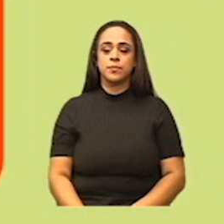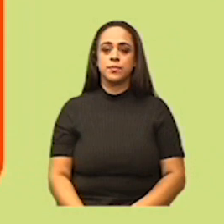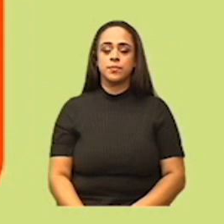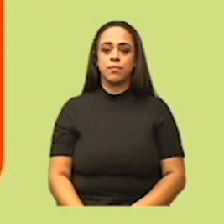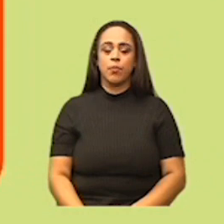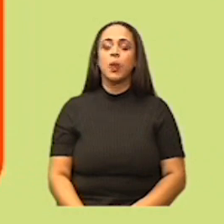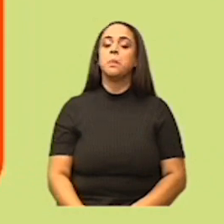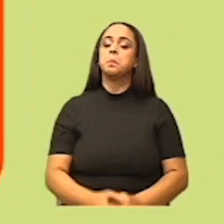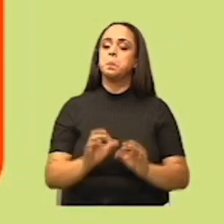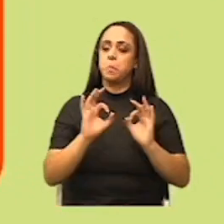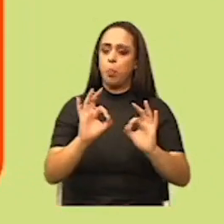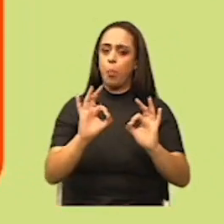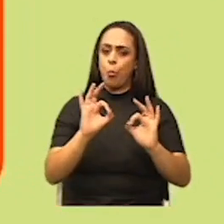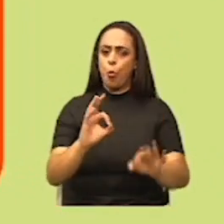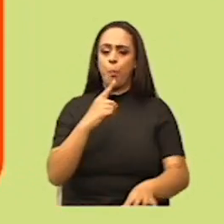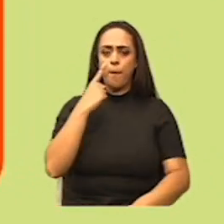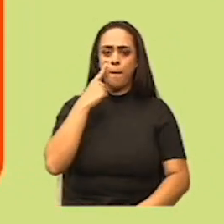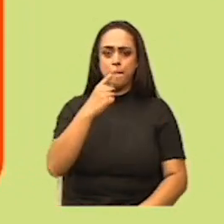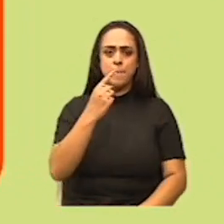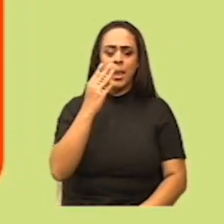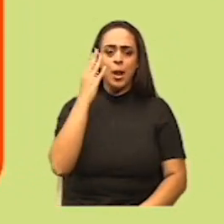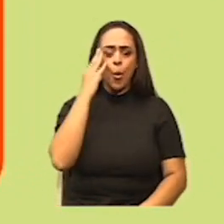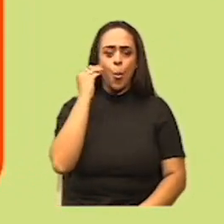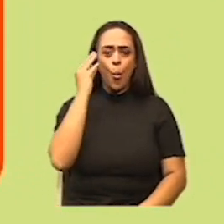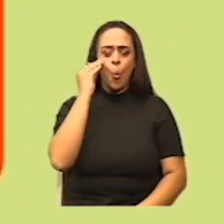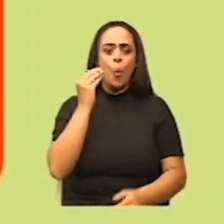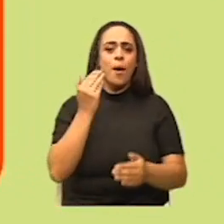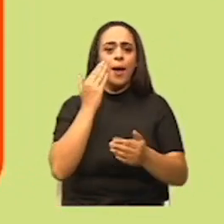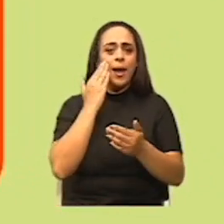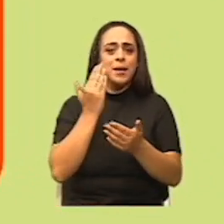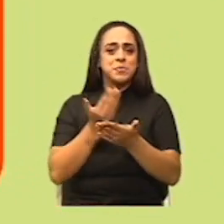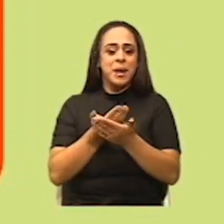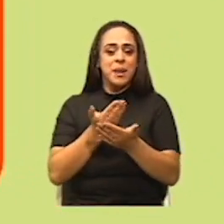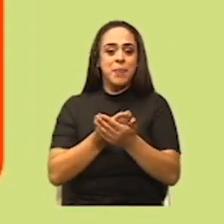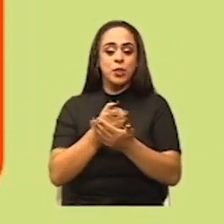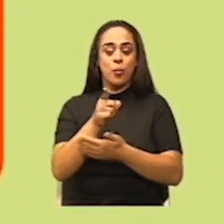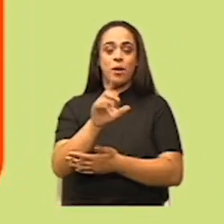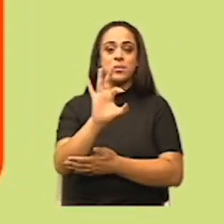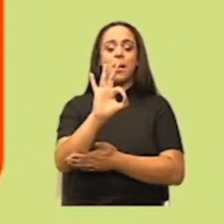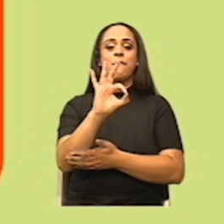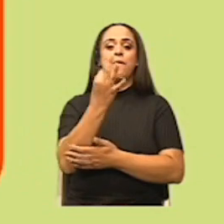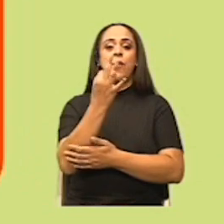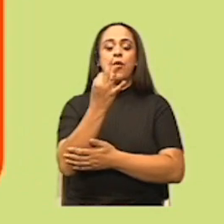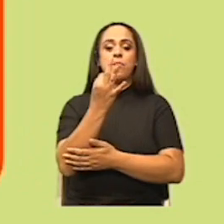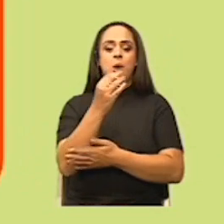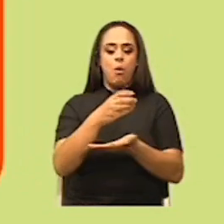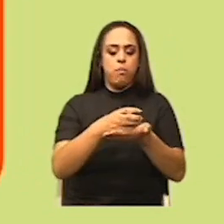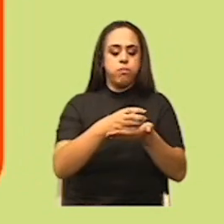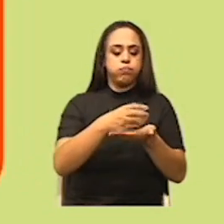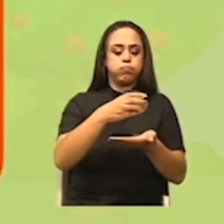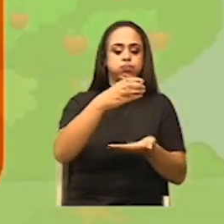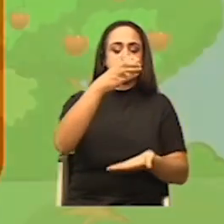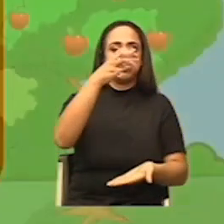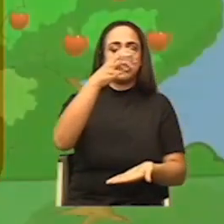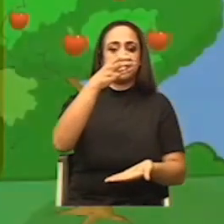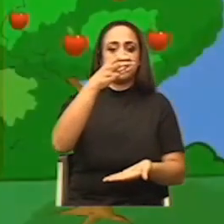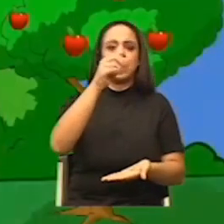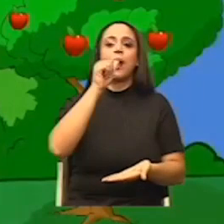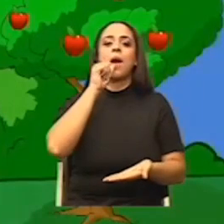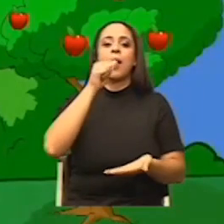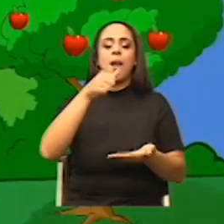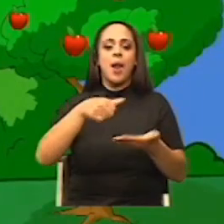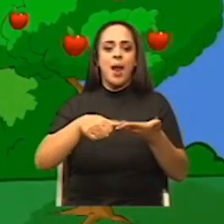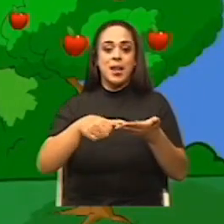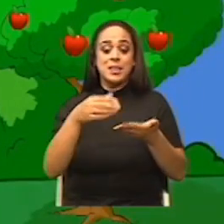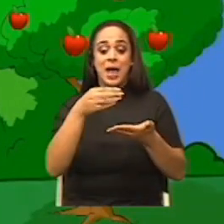Muy bien, ¿qué les pareció el experimento? De esa manera, con una botella, una carta y una moneda, ustedes